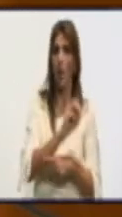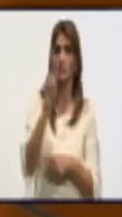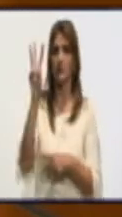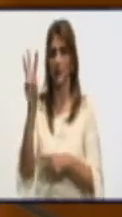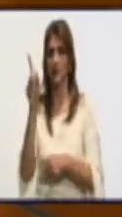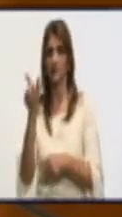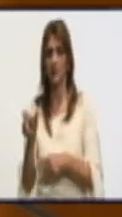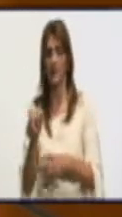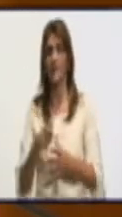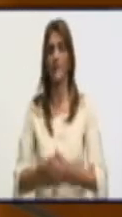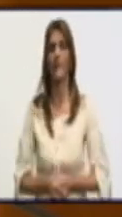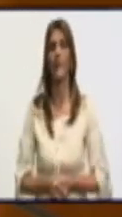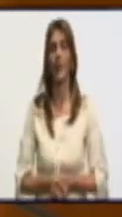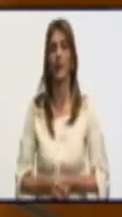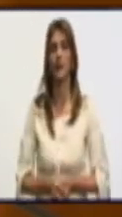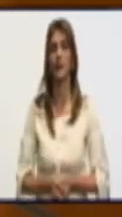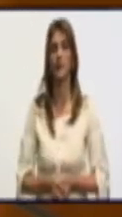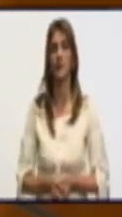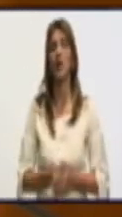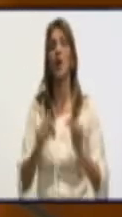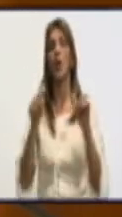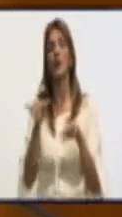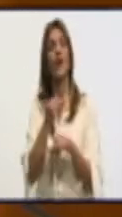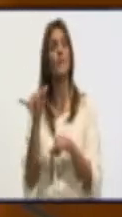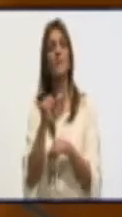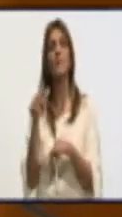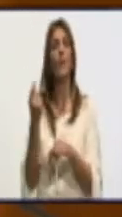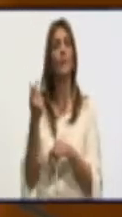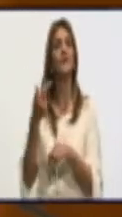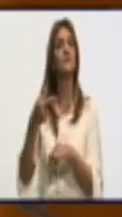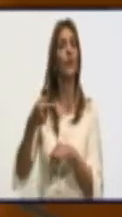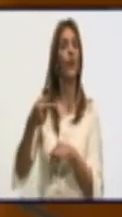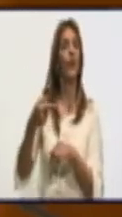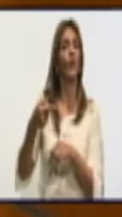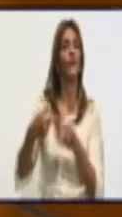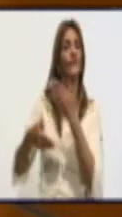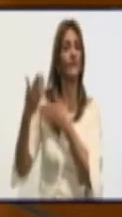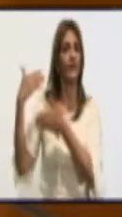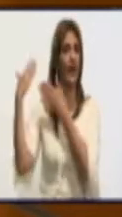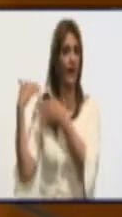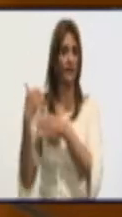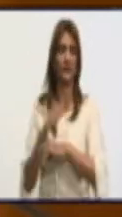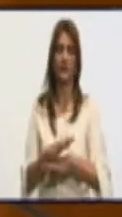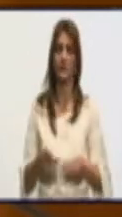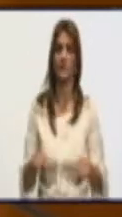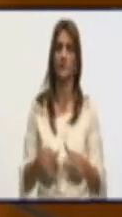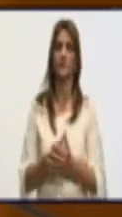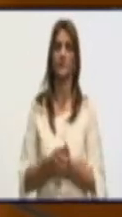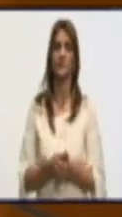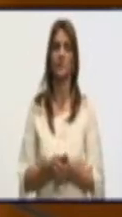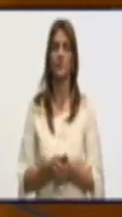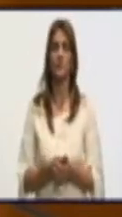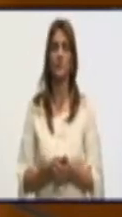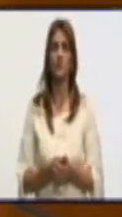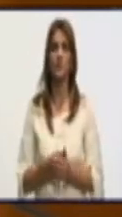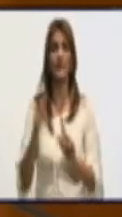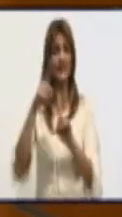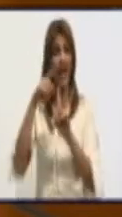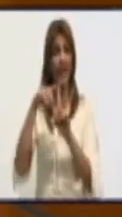que se venía vendiendo la cubana del pan. Por lo tanto, tiene hoy el mismo precio que tenía en el año 2020. O sea, para ese reordenamiento no